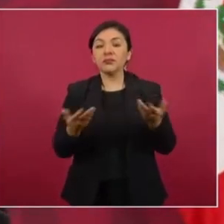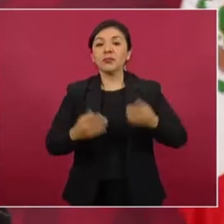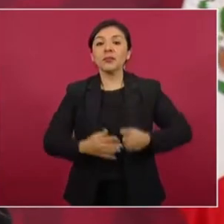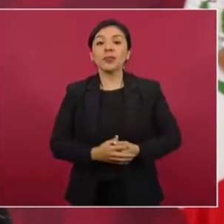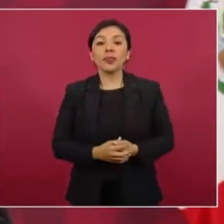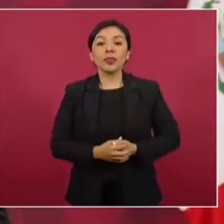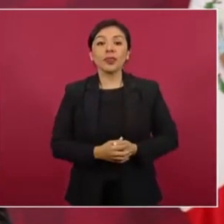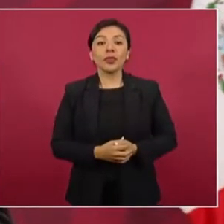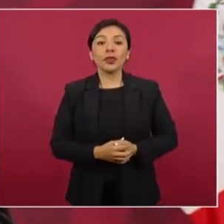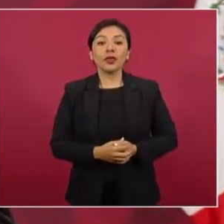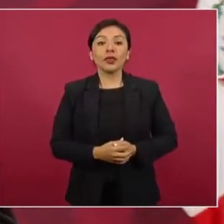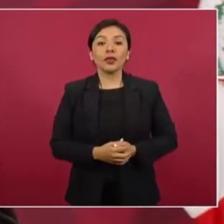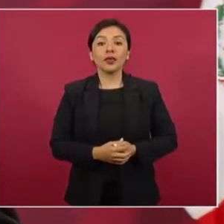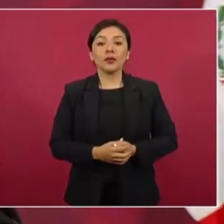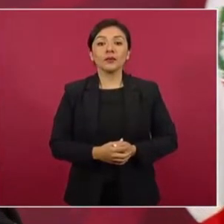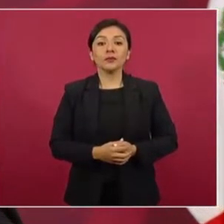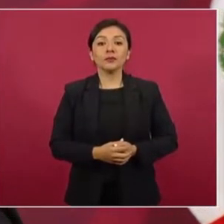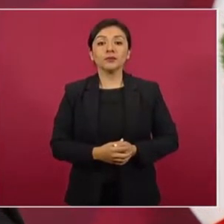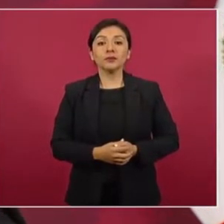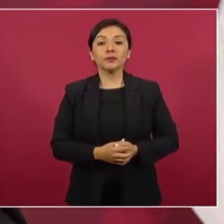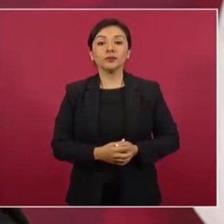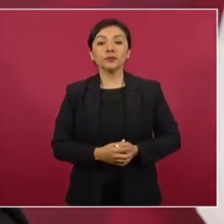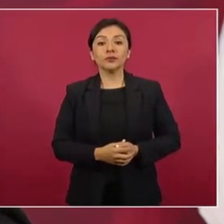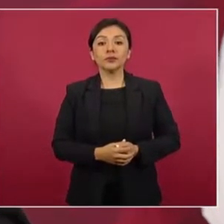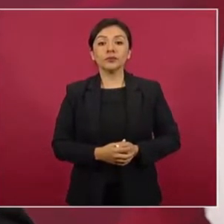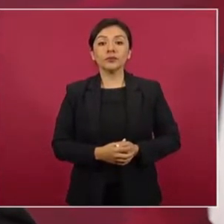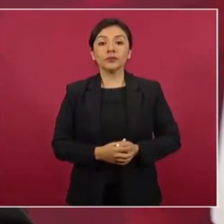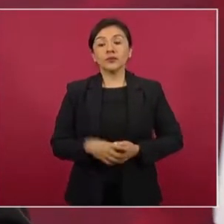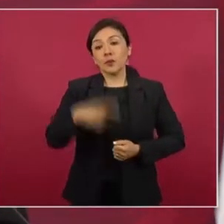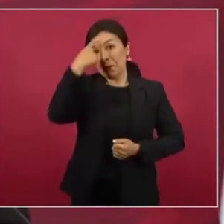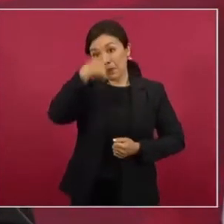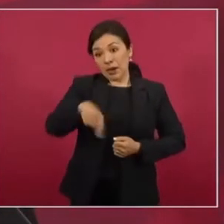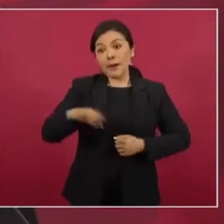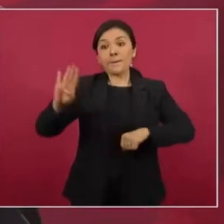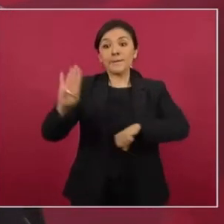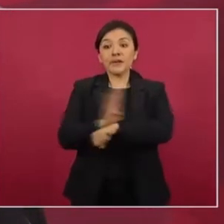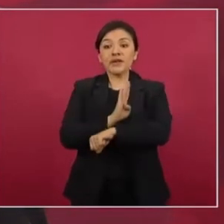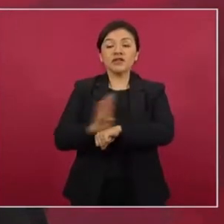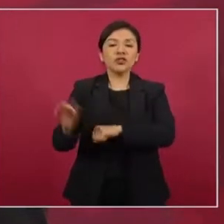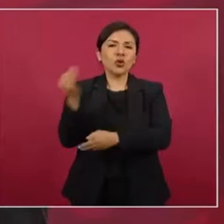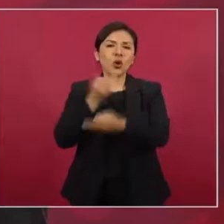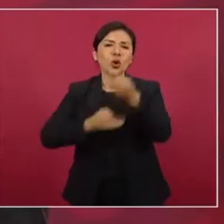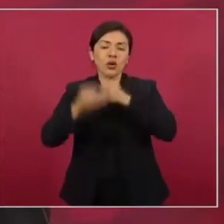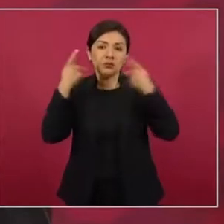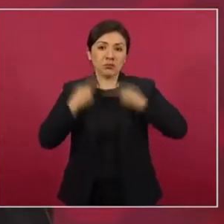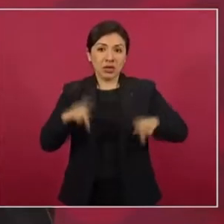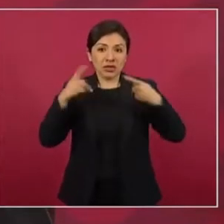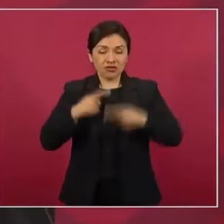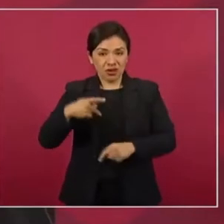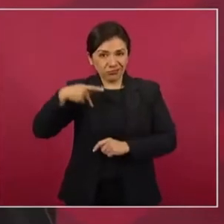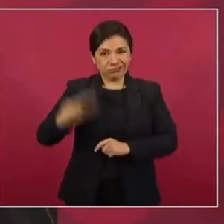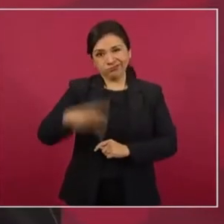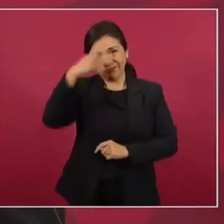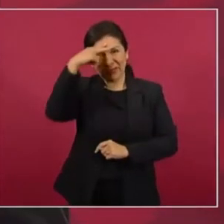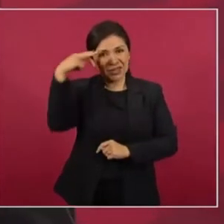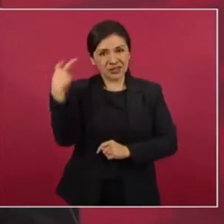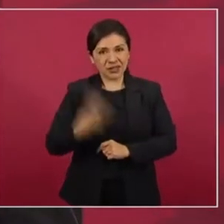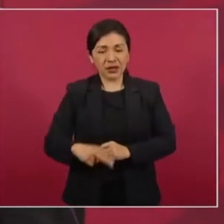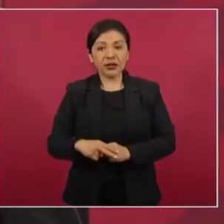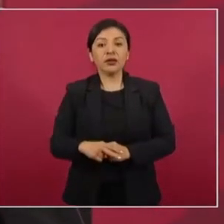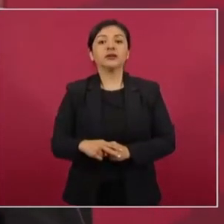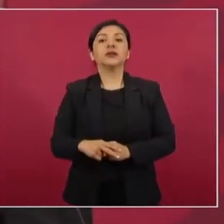en beneficio del pueblo de México, en beneficio